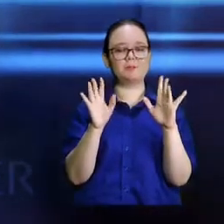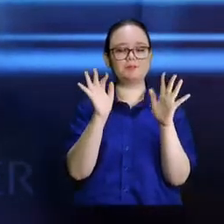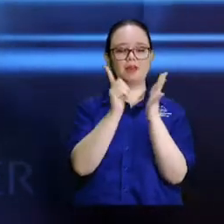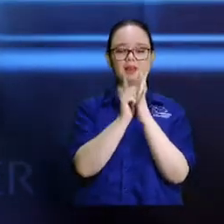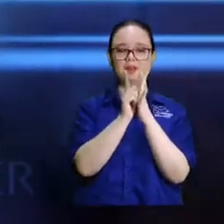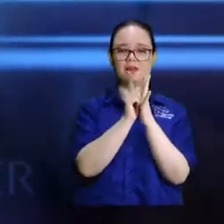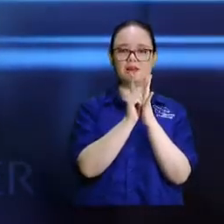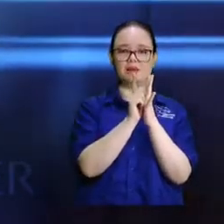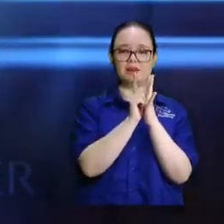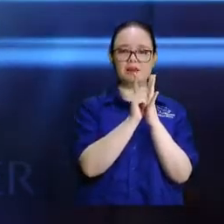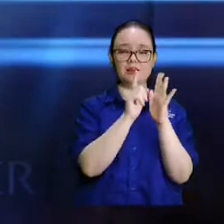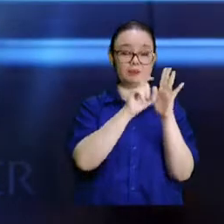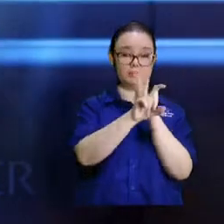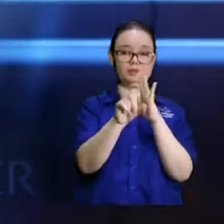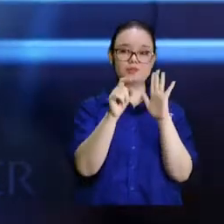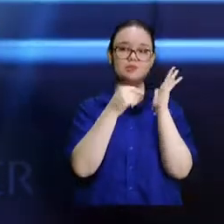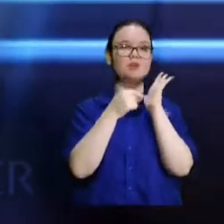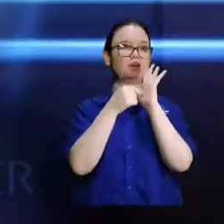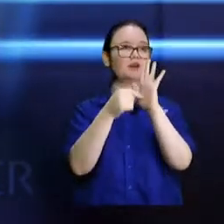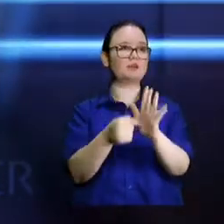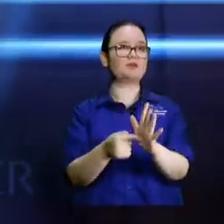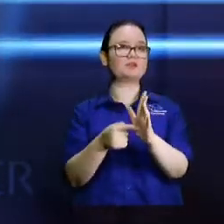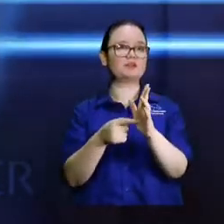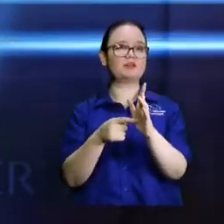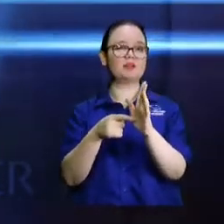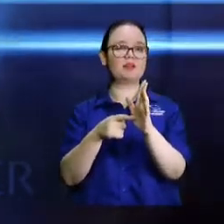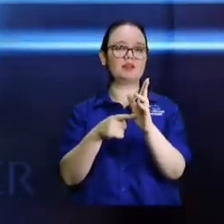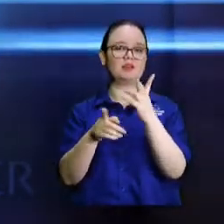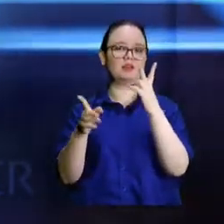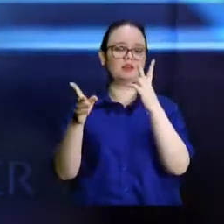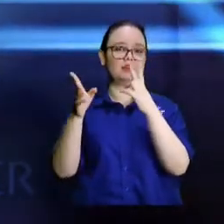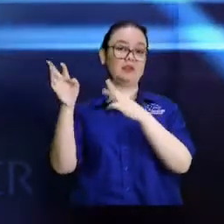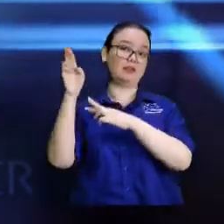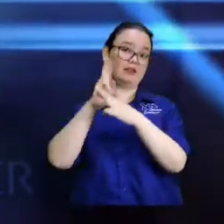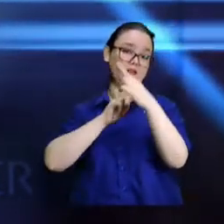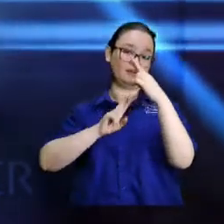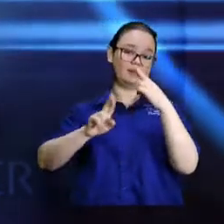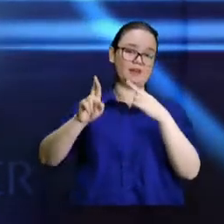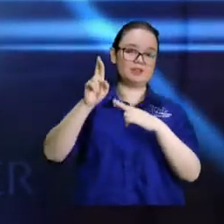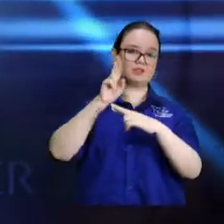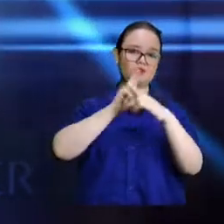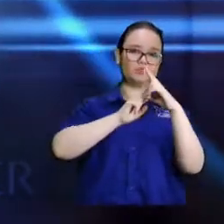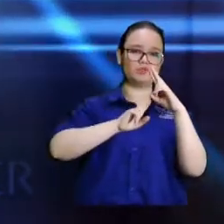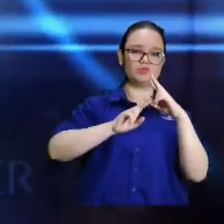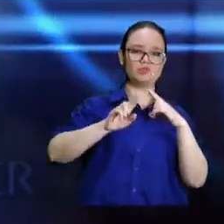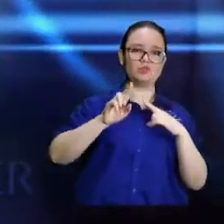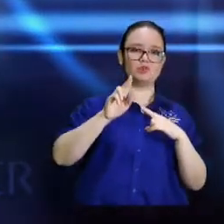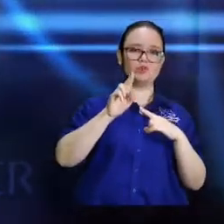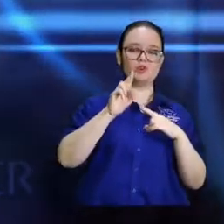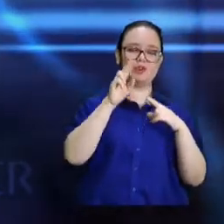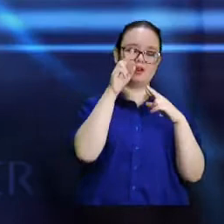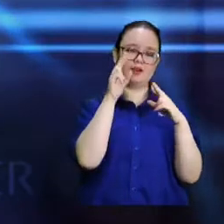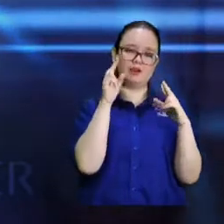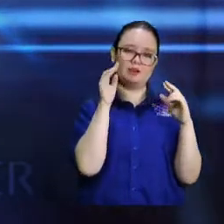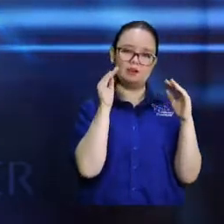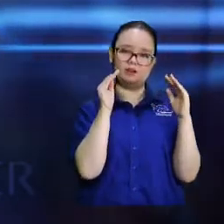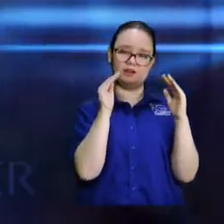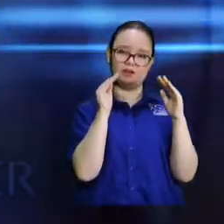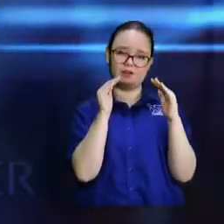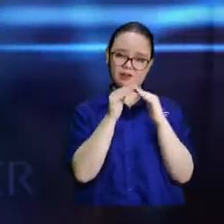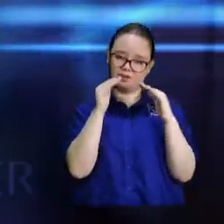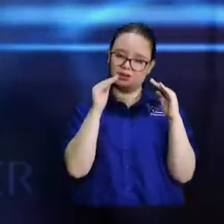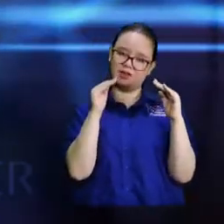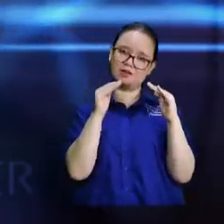Es decir, cuando los exilaron, eso se llama diáspora. Cuando se empieza a terminar esa diáspora, se llama Lía. Entonces,